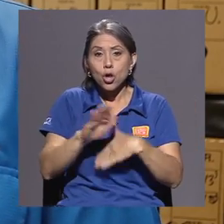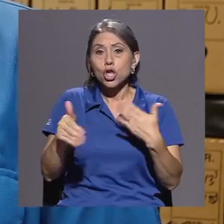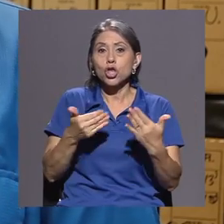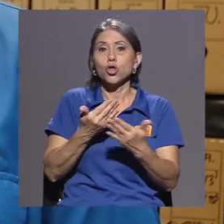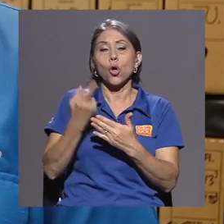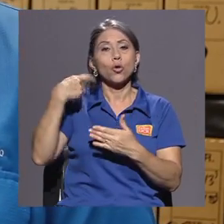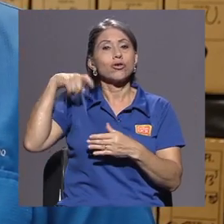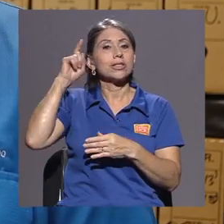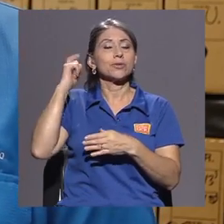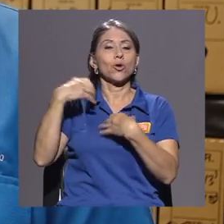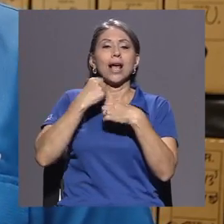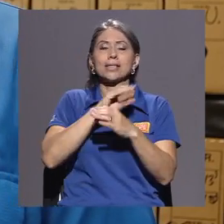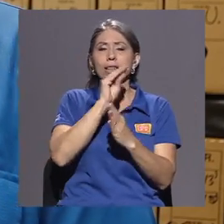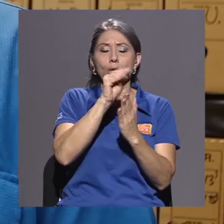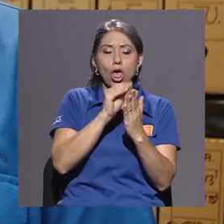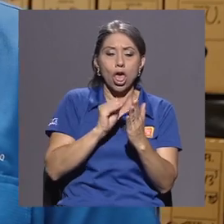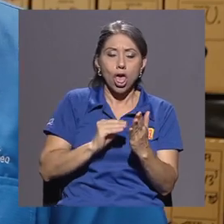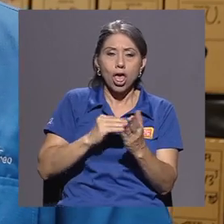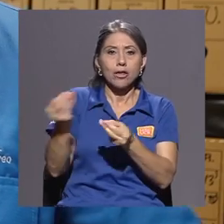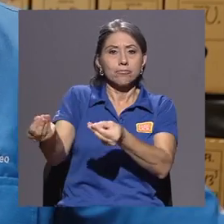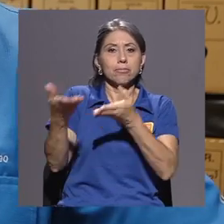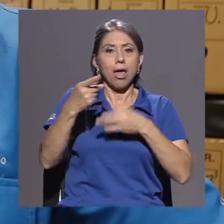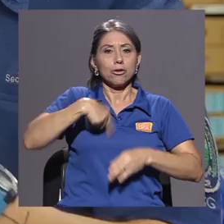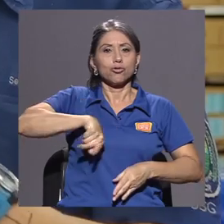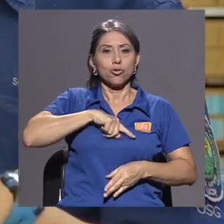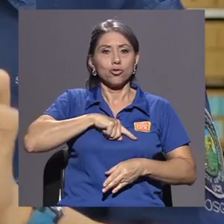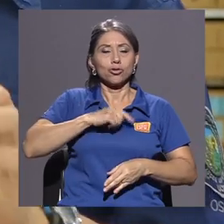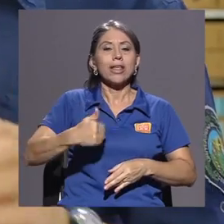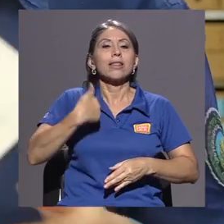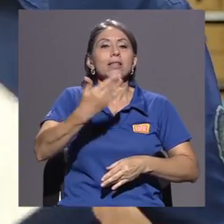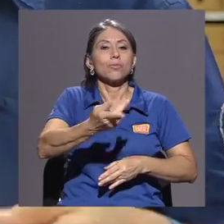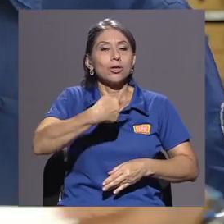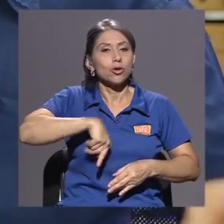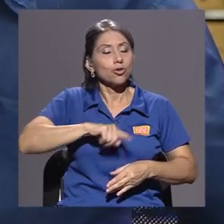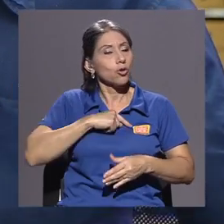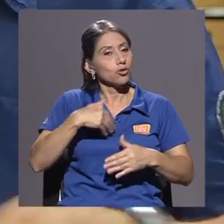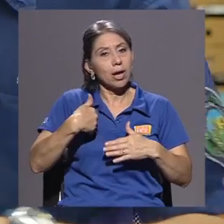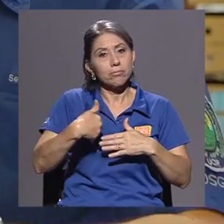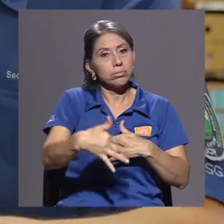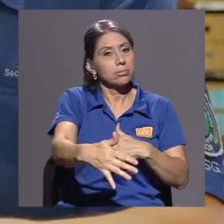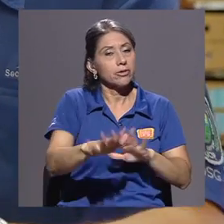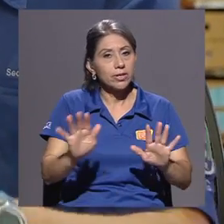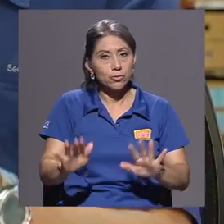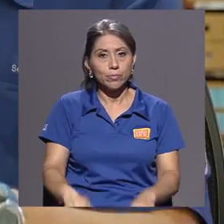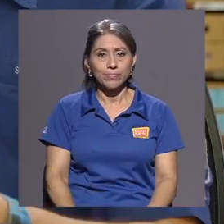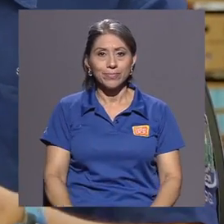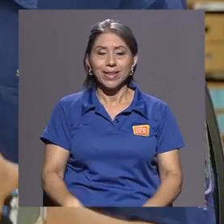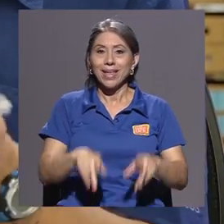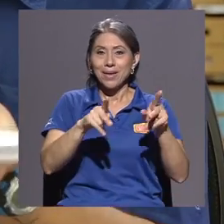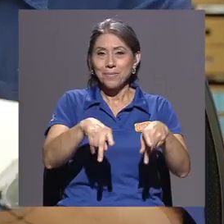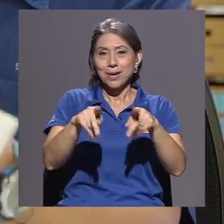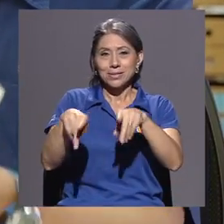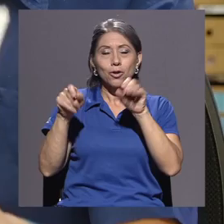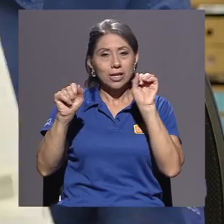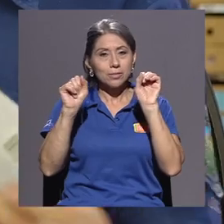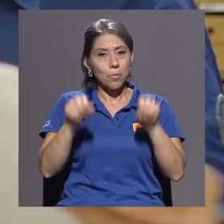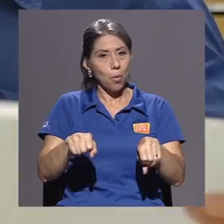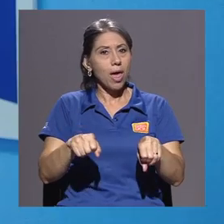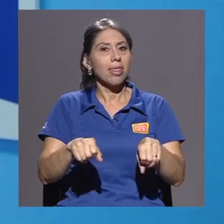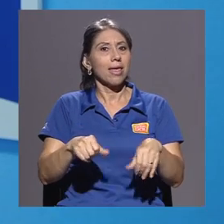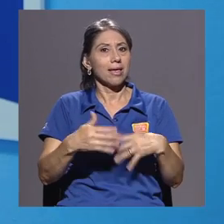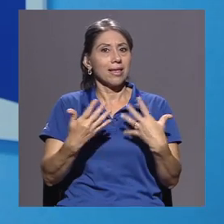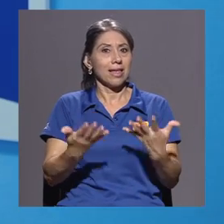registro y hacen el despacho hacia nosotros. Las personas pueden dar